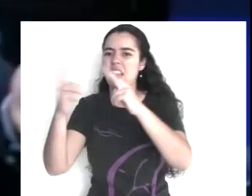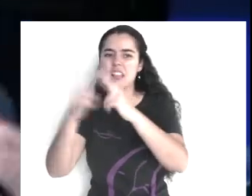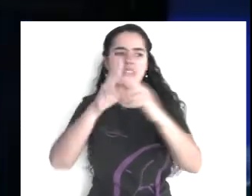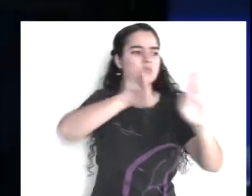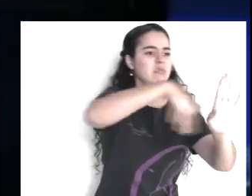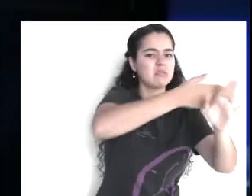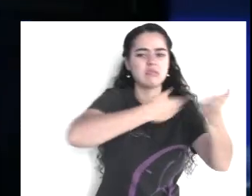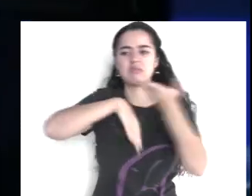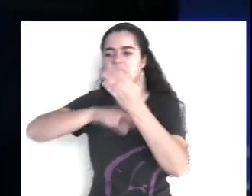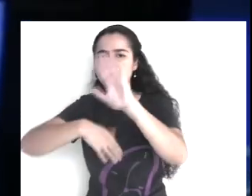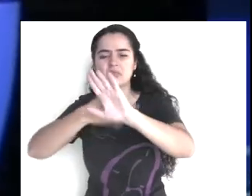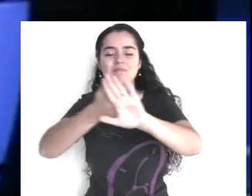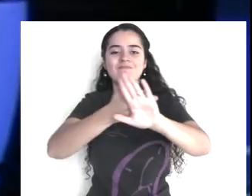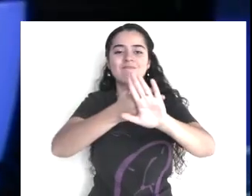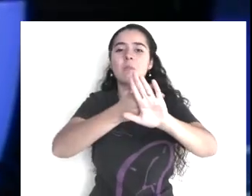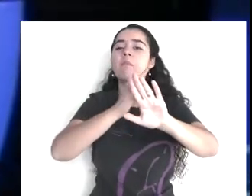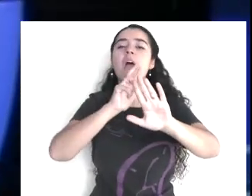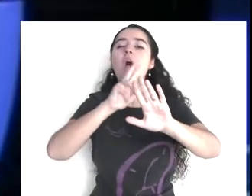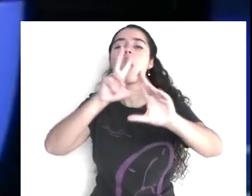es lamentabilísimo, lo que se ve,